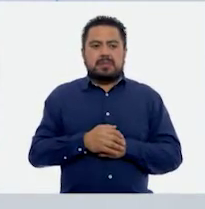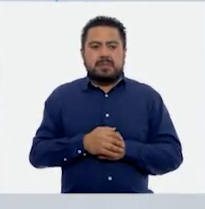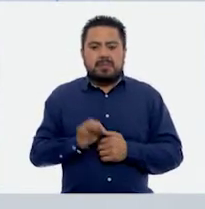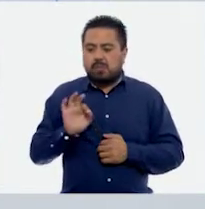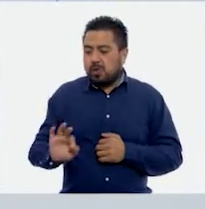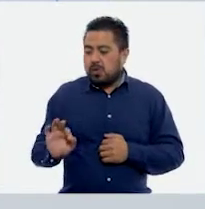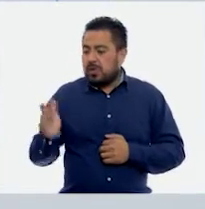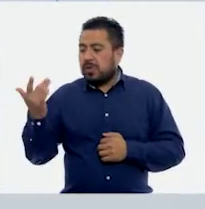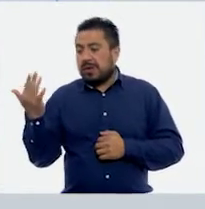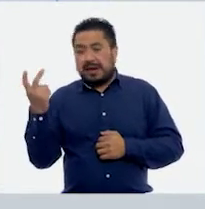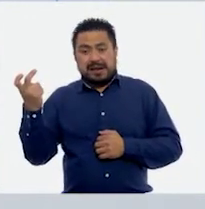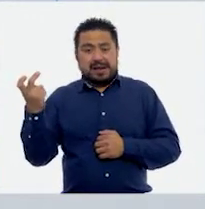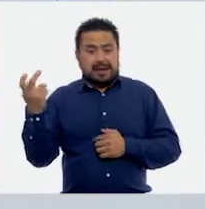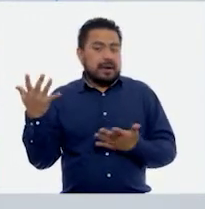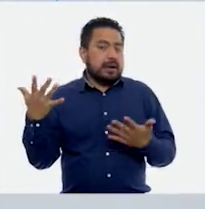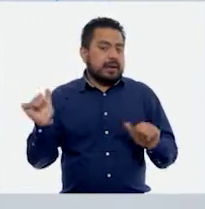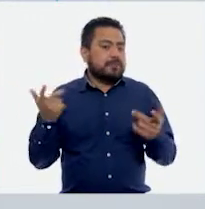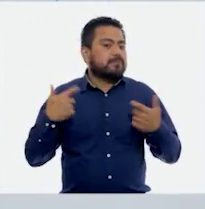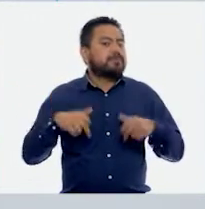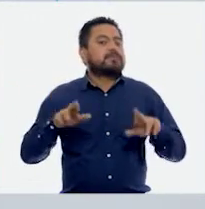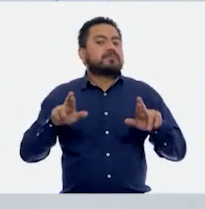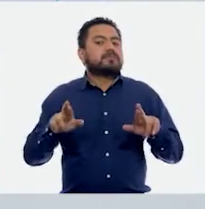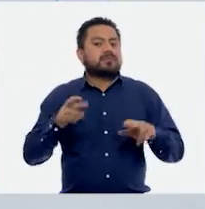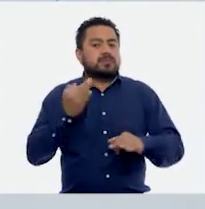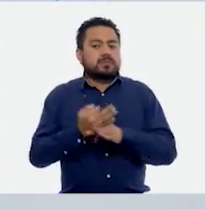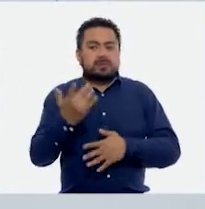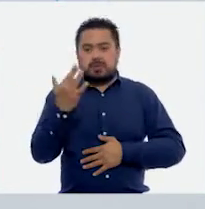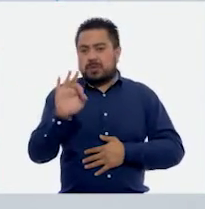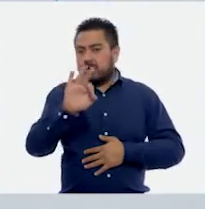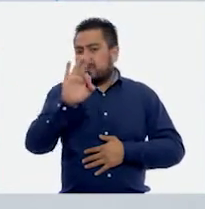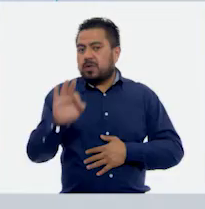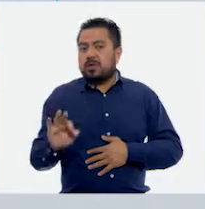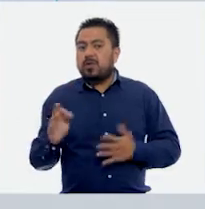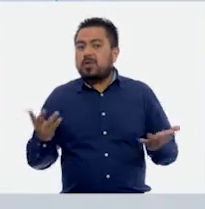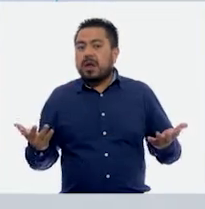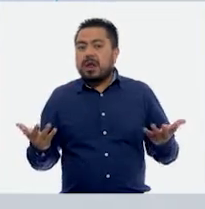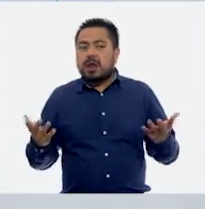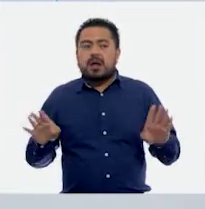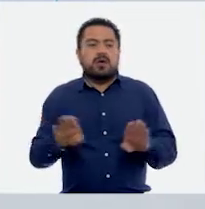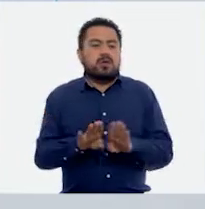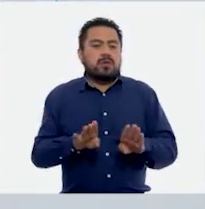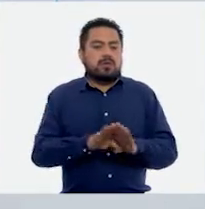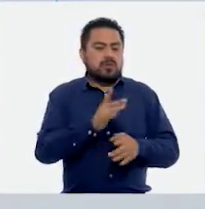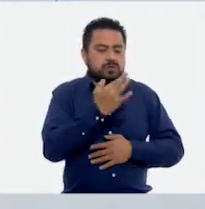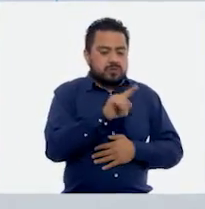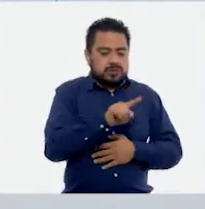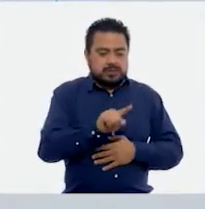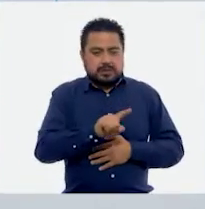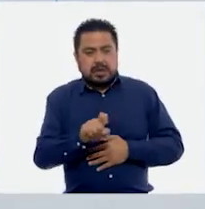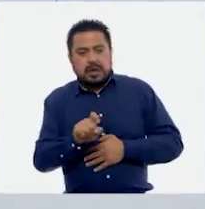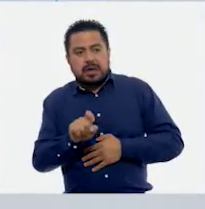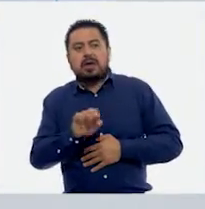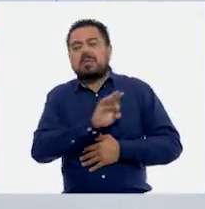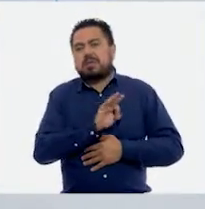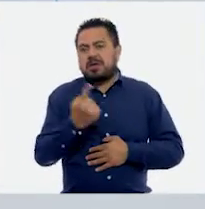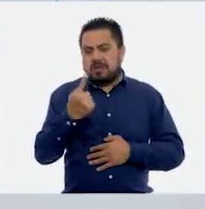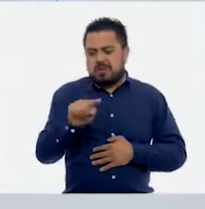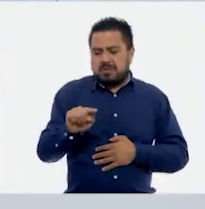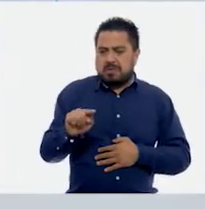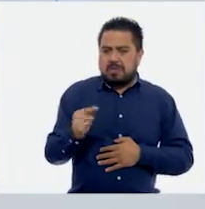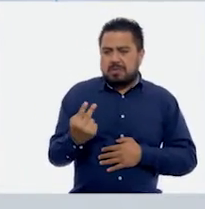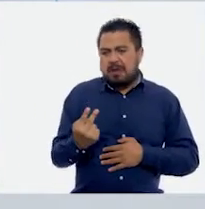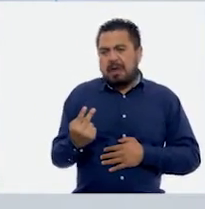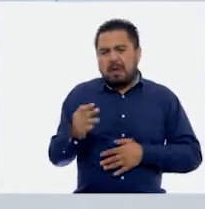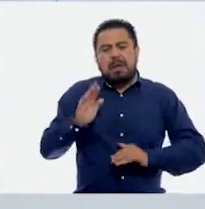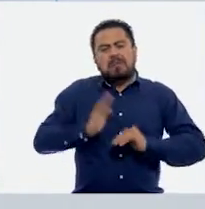Ajá. Entonces aquí ya estaríamos representando el 50% como 50 centésimos. También podría ser un medio o muchas